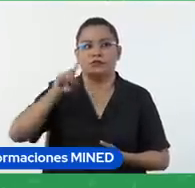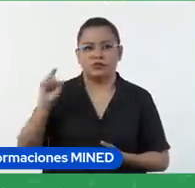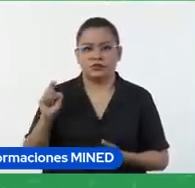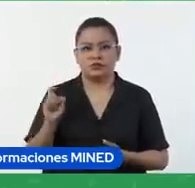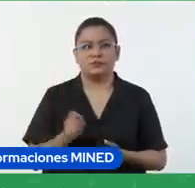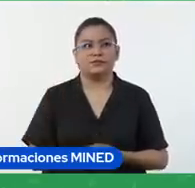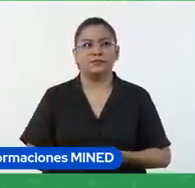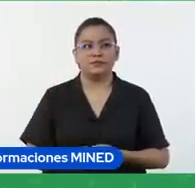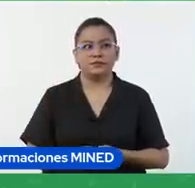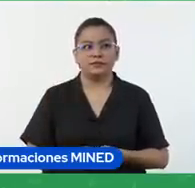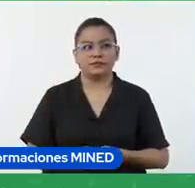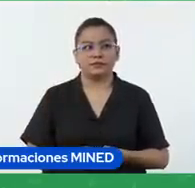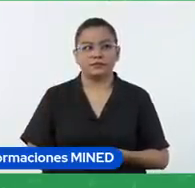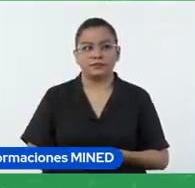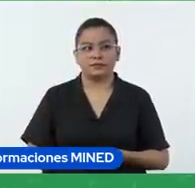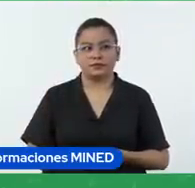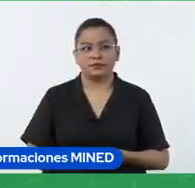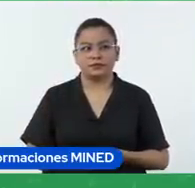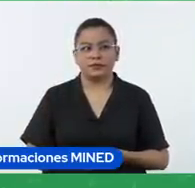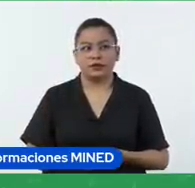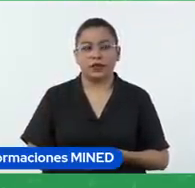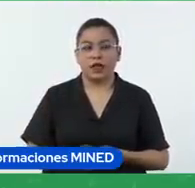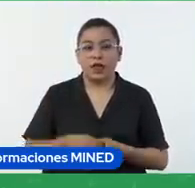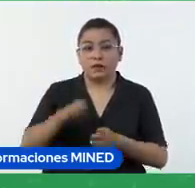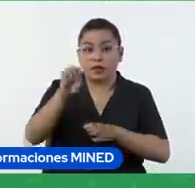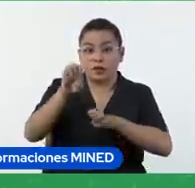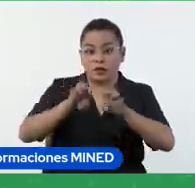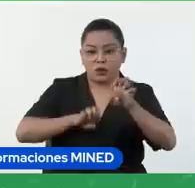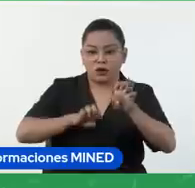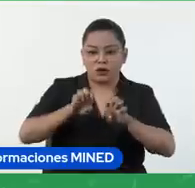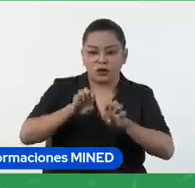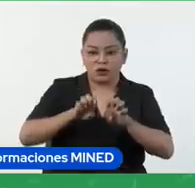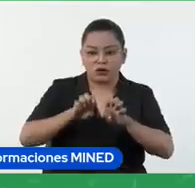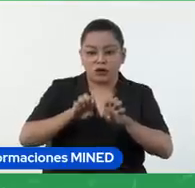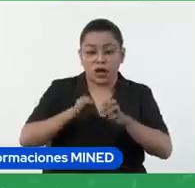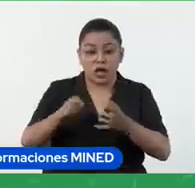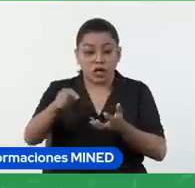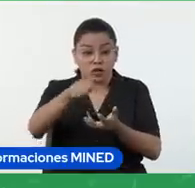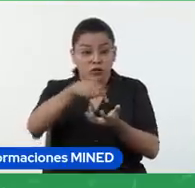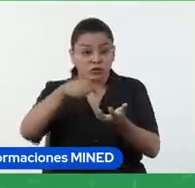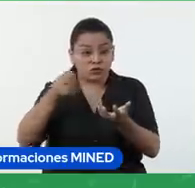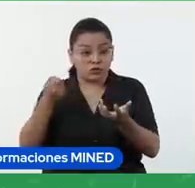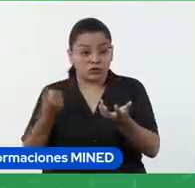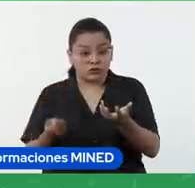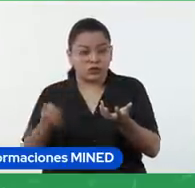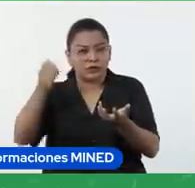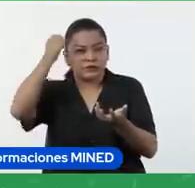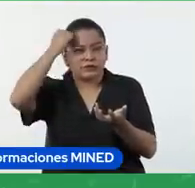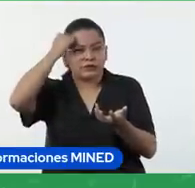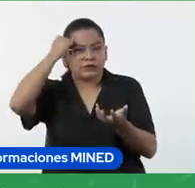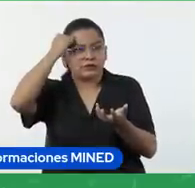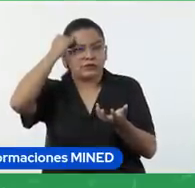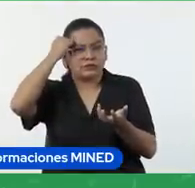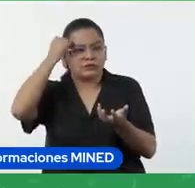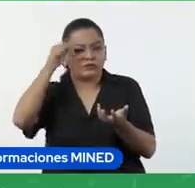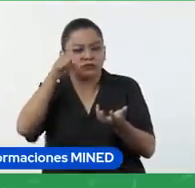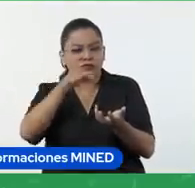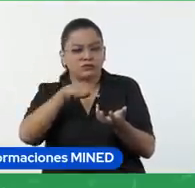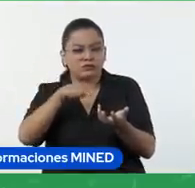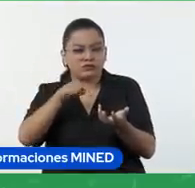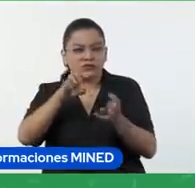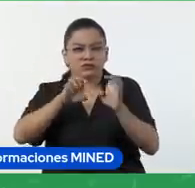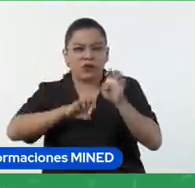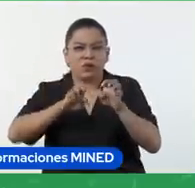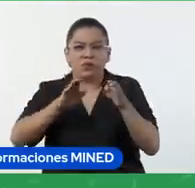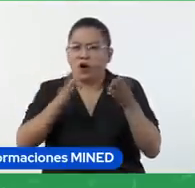¿cómo evalúas el aprendizaje de los estudiantes? ¿Ya? Piensen un momento ustedes cómo evalúan